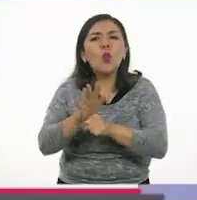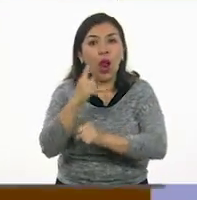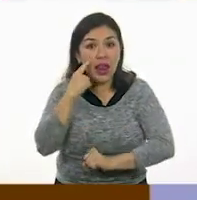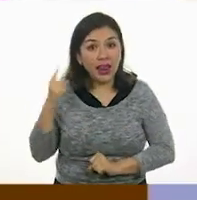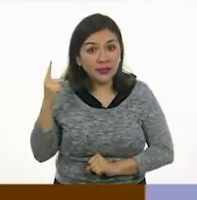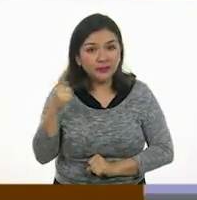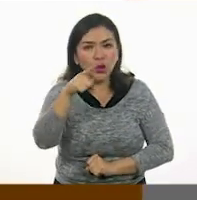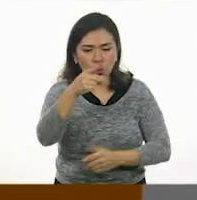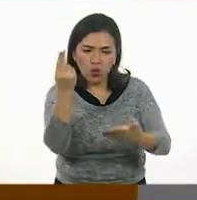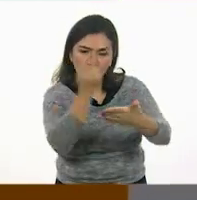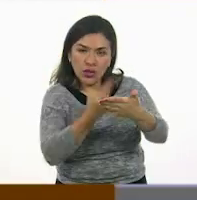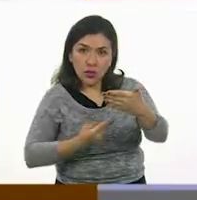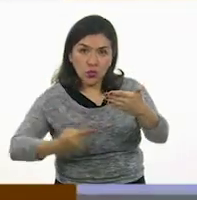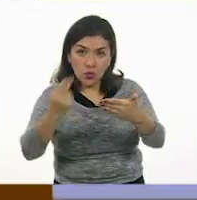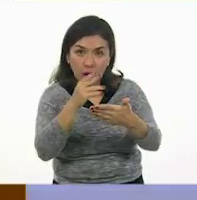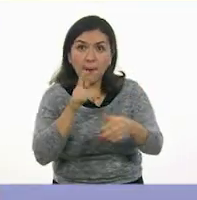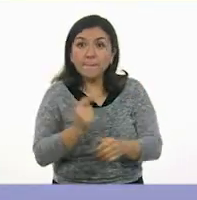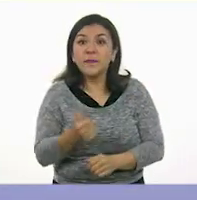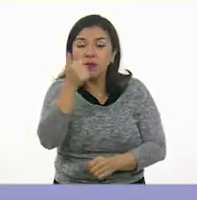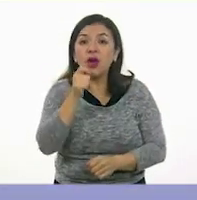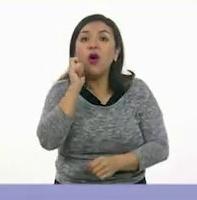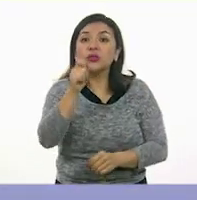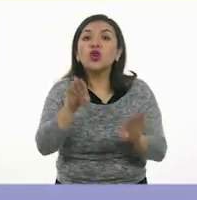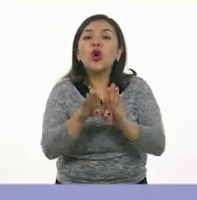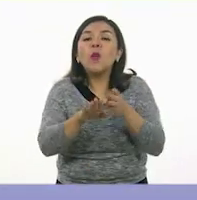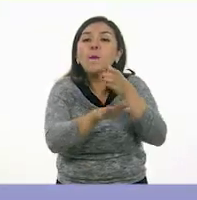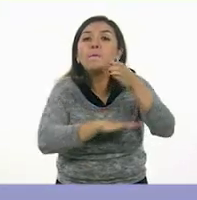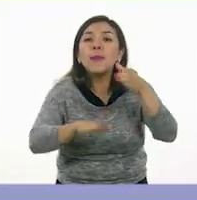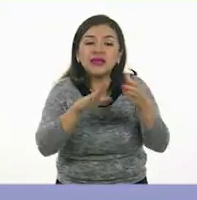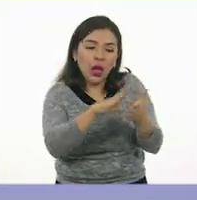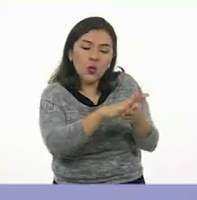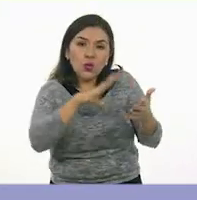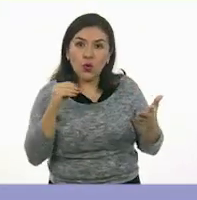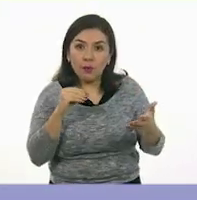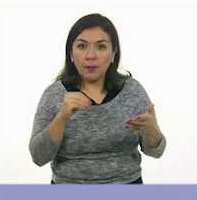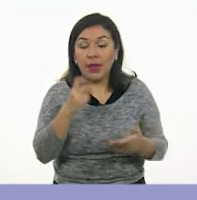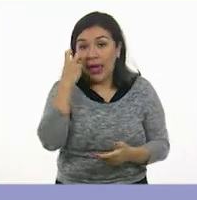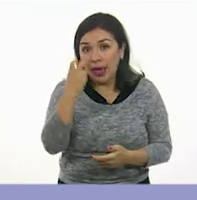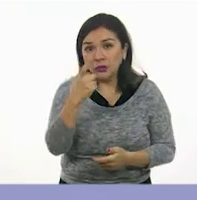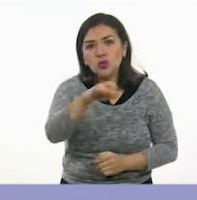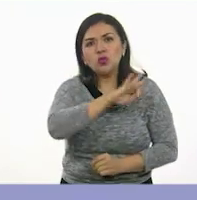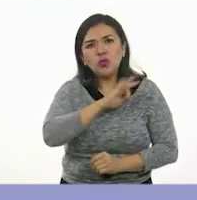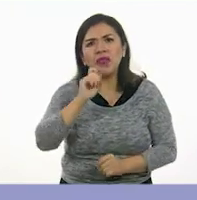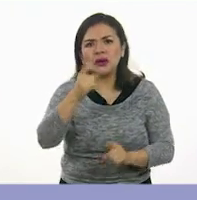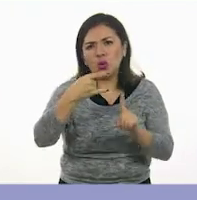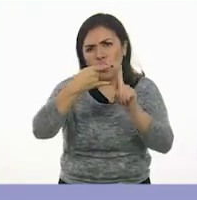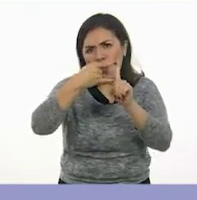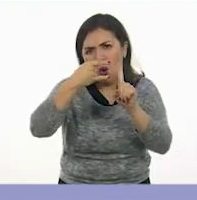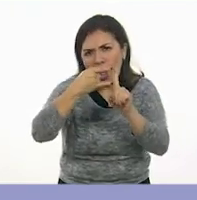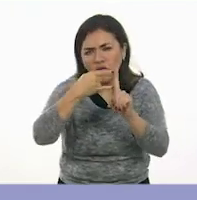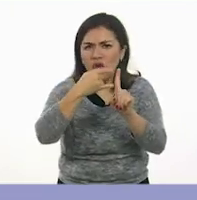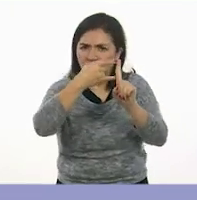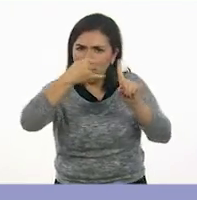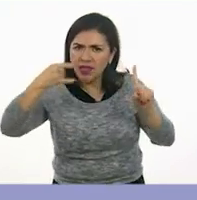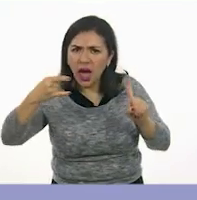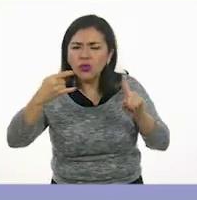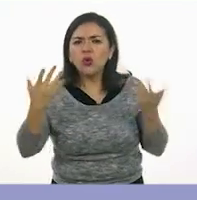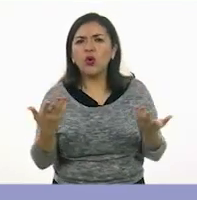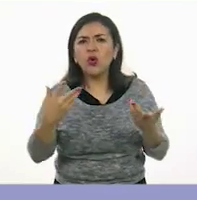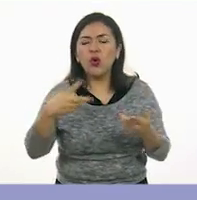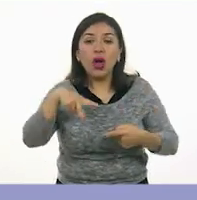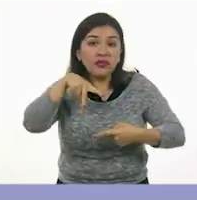Dibujen la figura geométrica que es la base de su modelo. En estos casos puede ser un cuadrado, un rectángulo